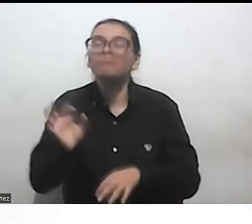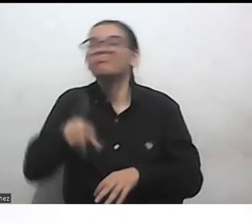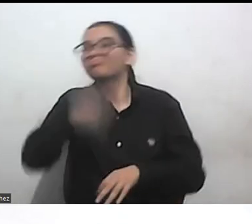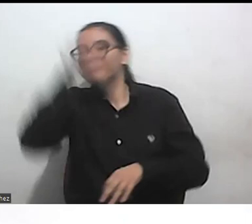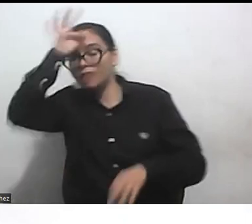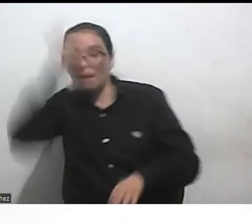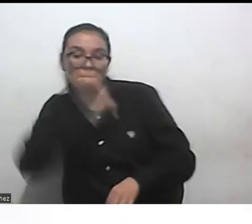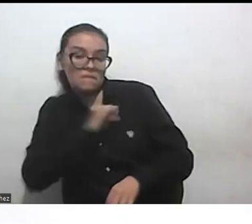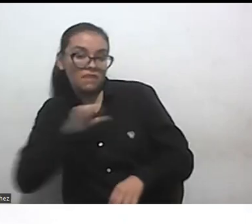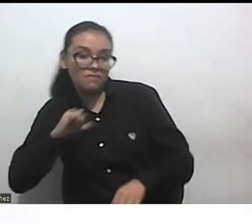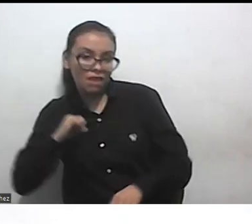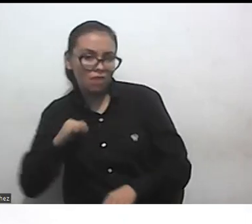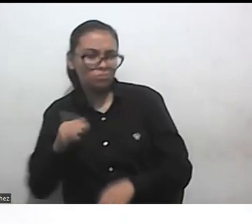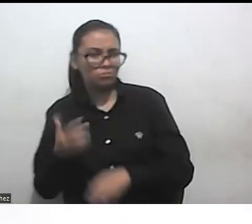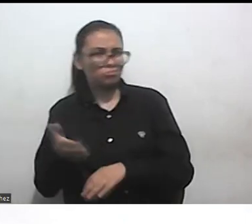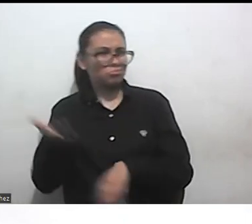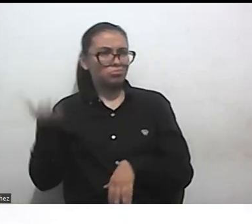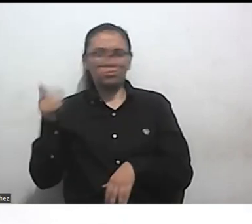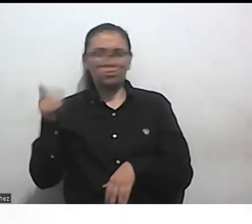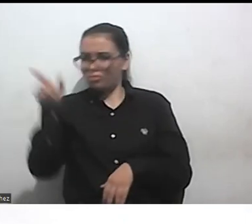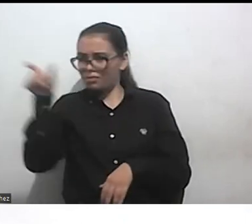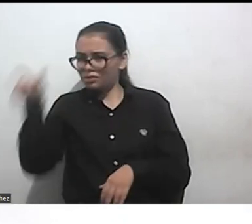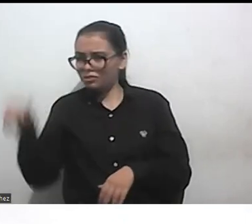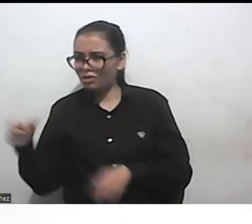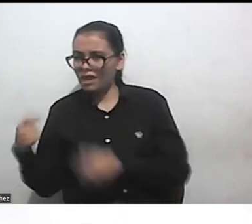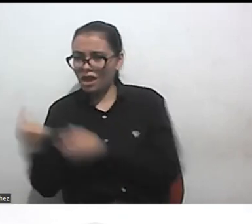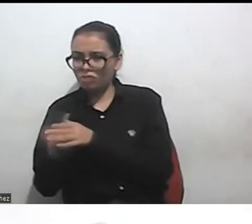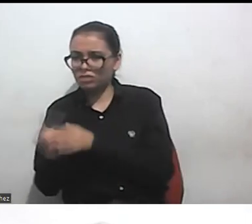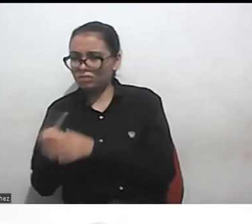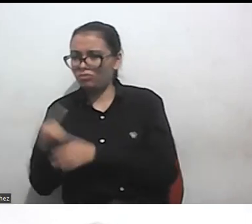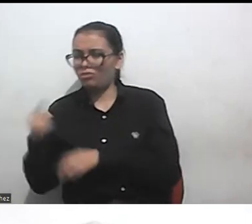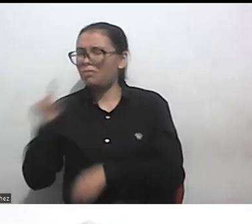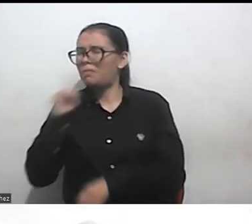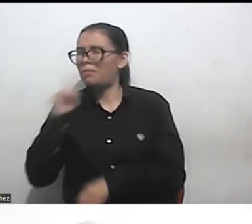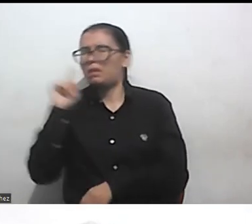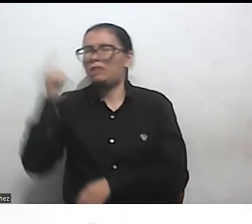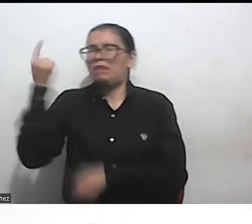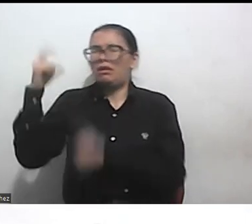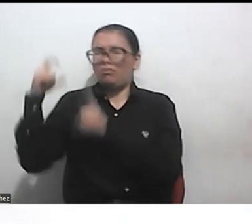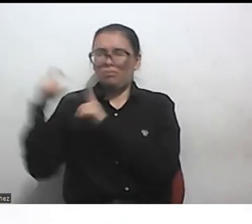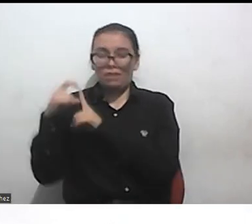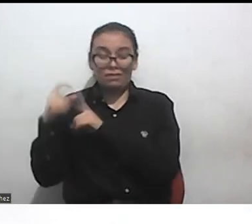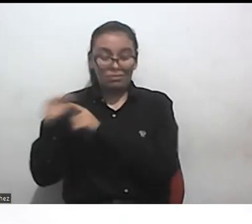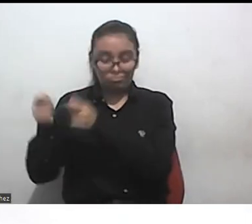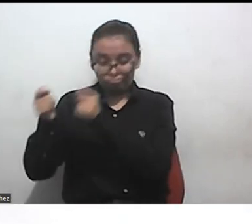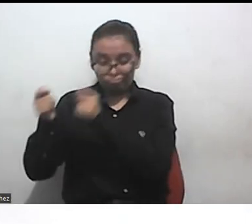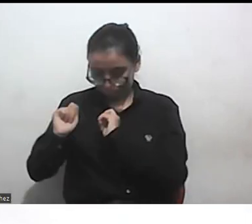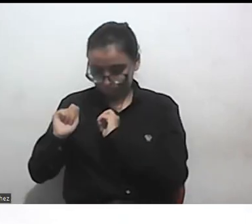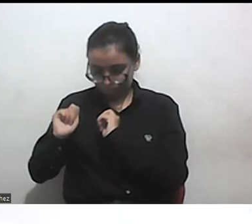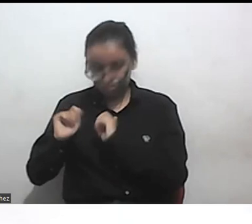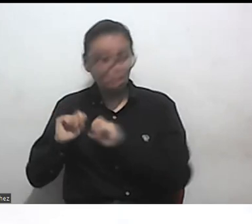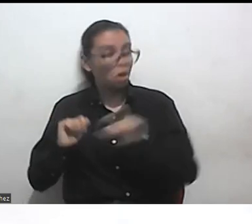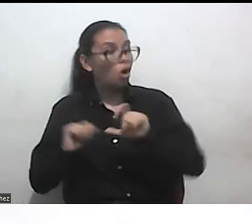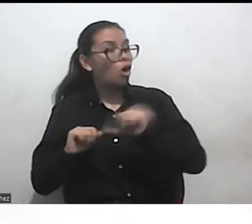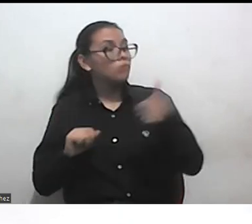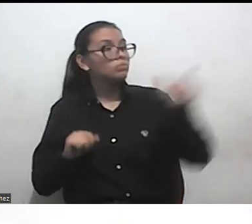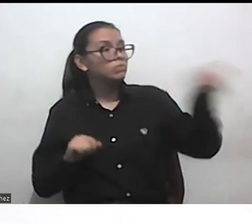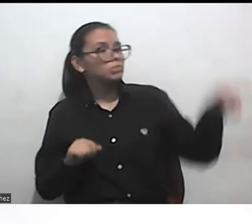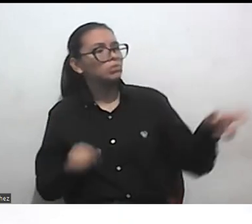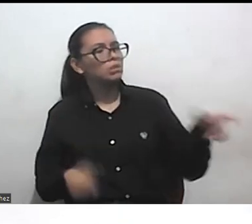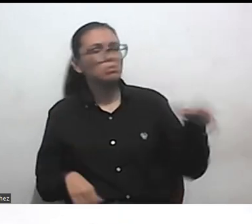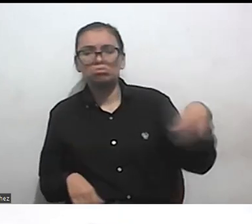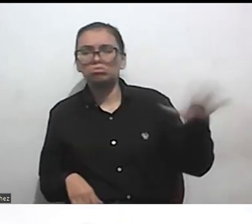antes que el resto de común de las personas en su país que cuando